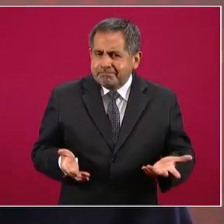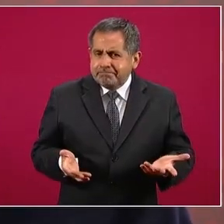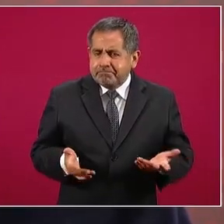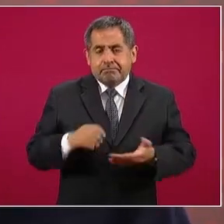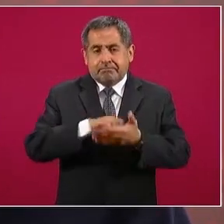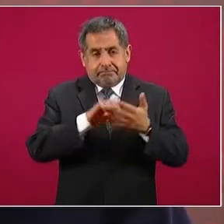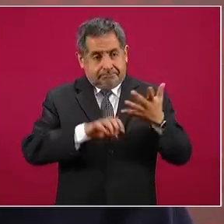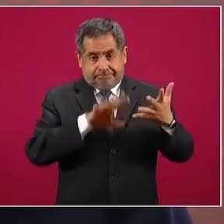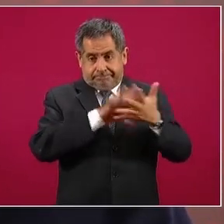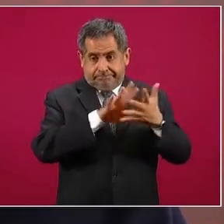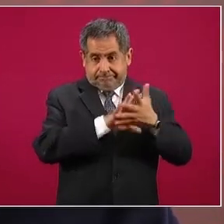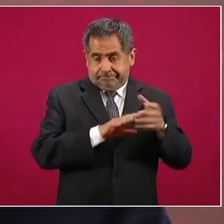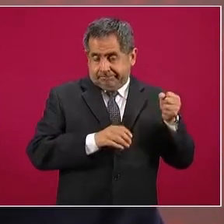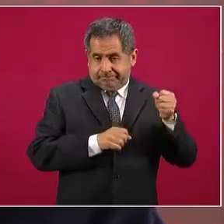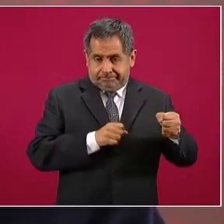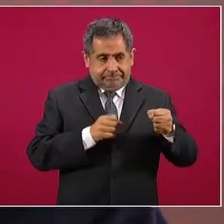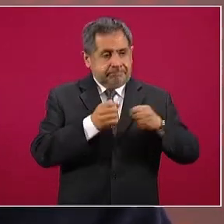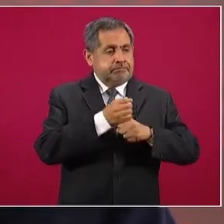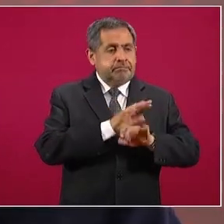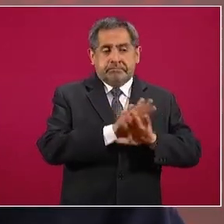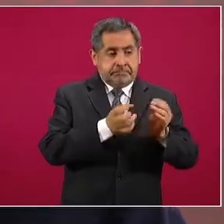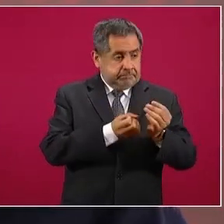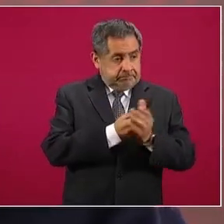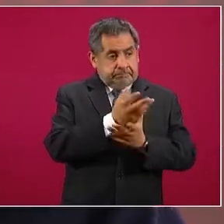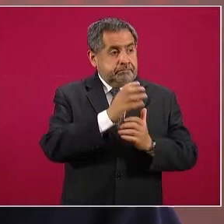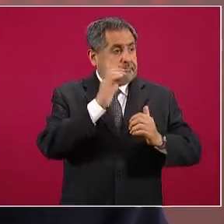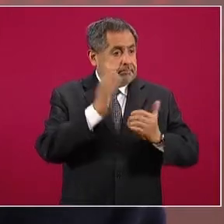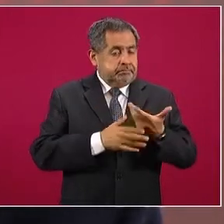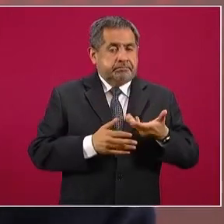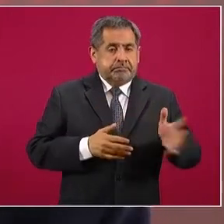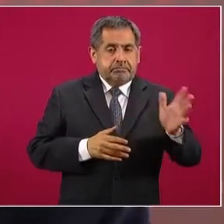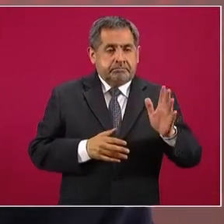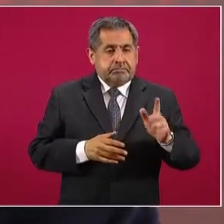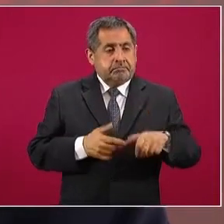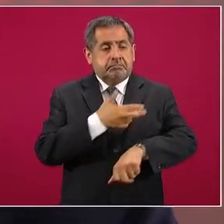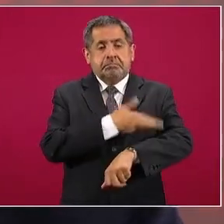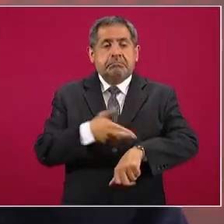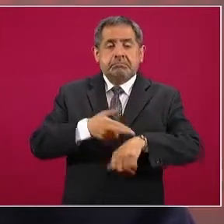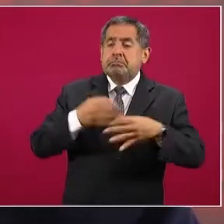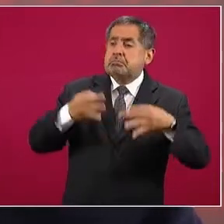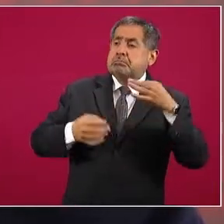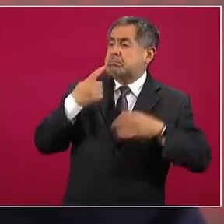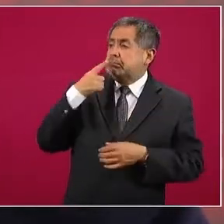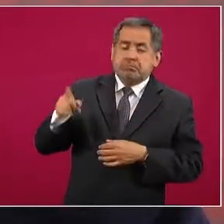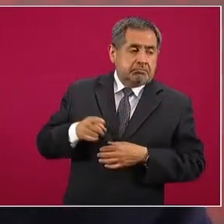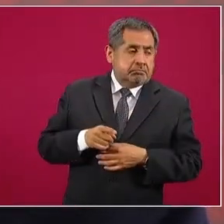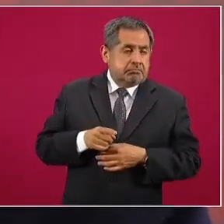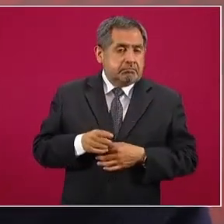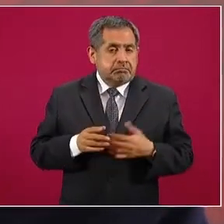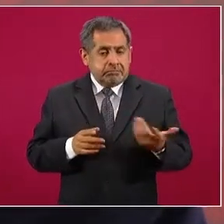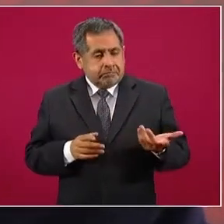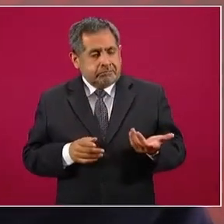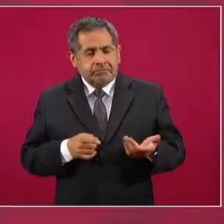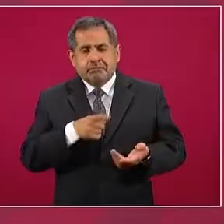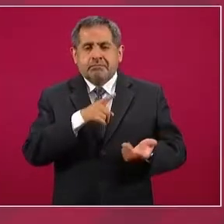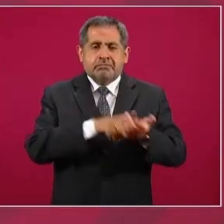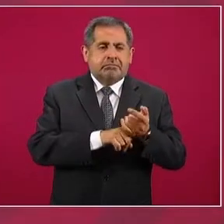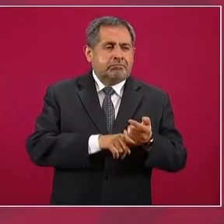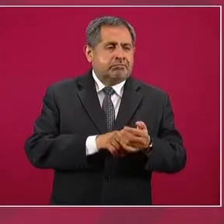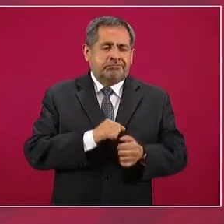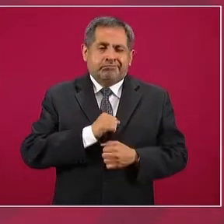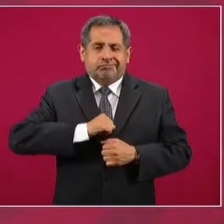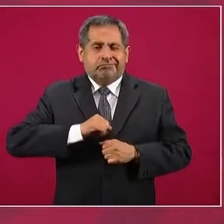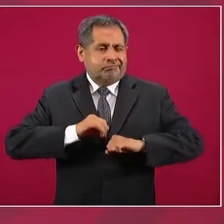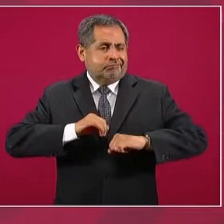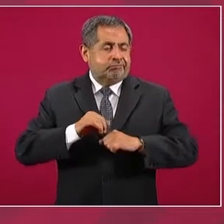en la cárcel, salen de la cárcel, llevan a cabo juicios, como tenían agarraderas,